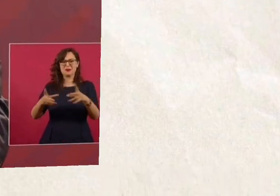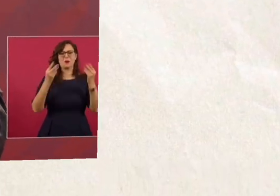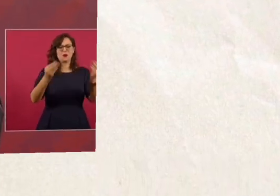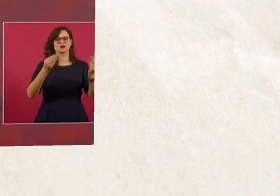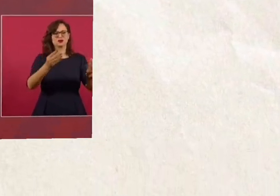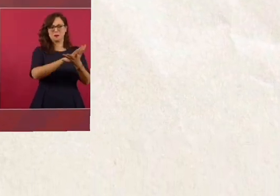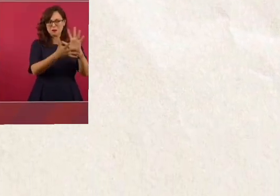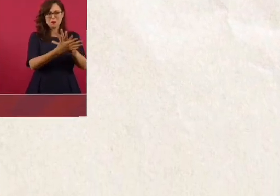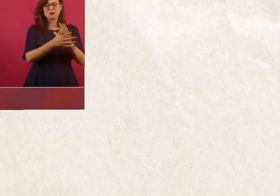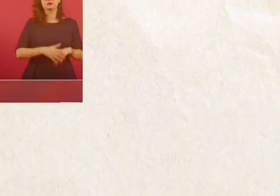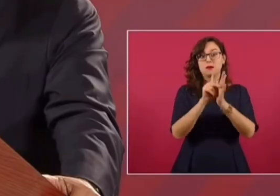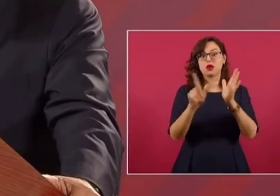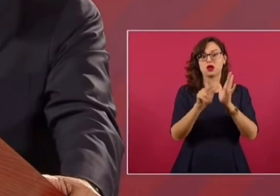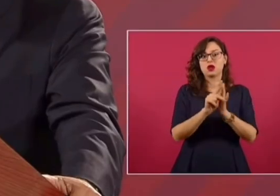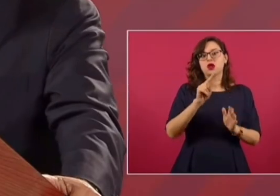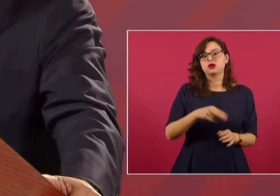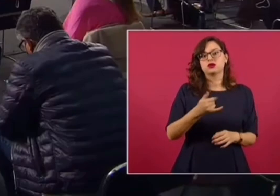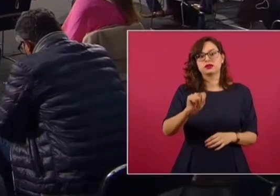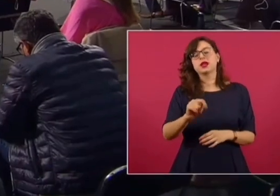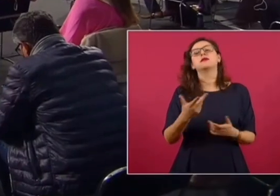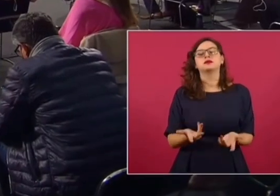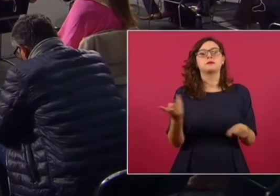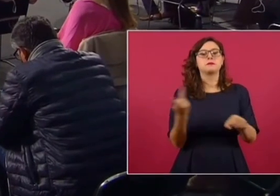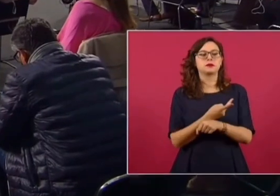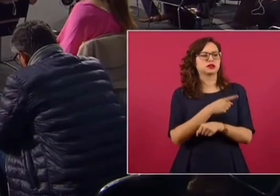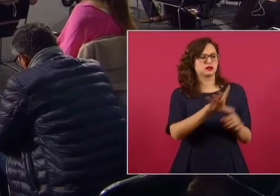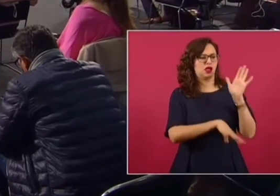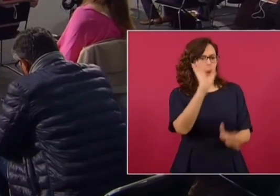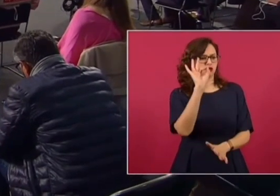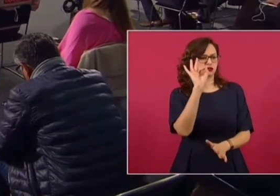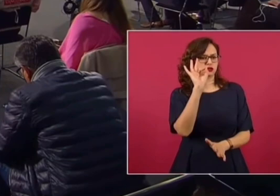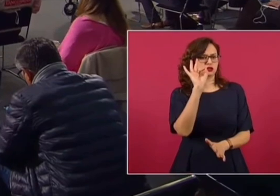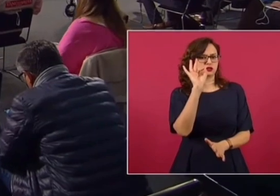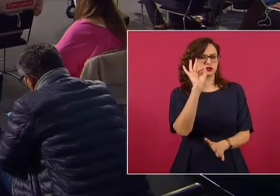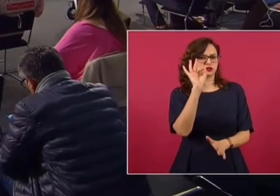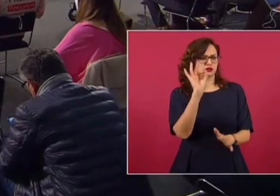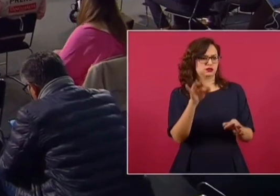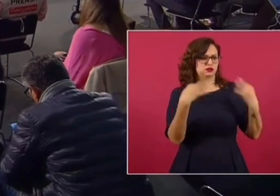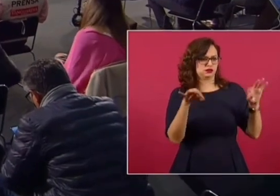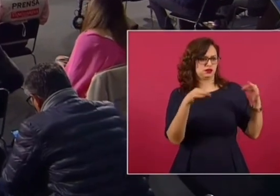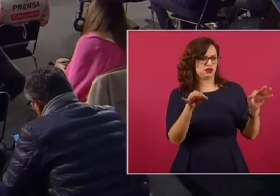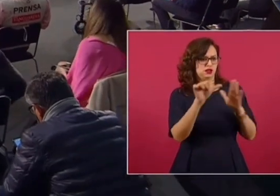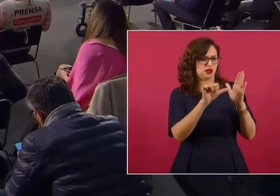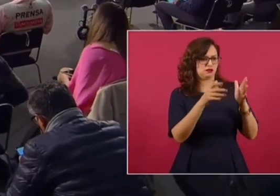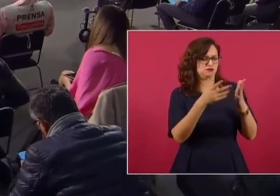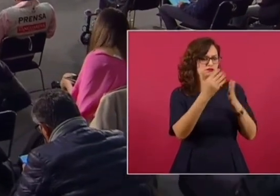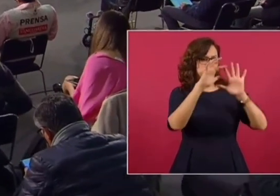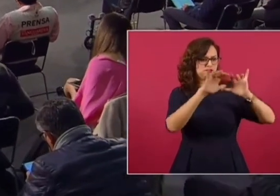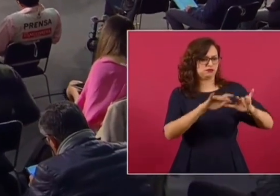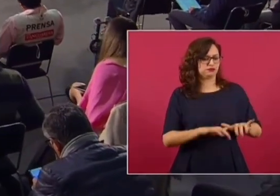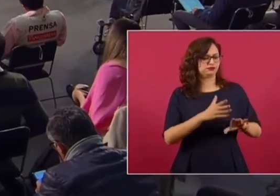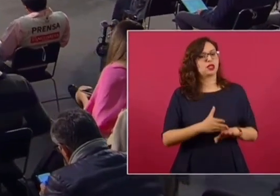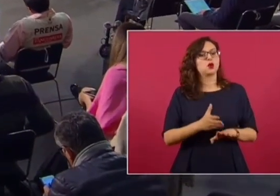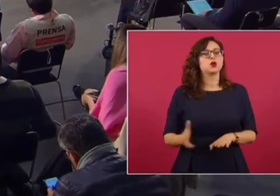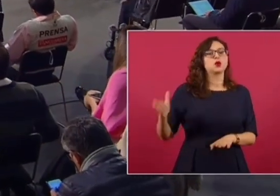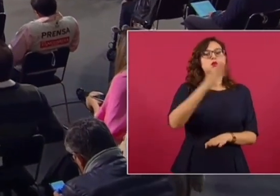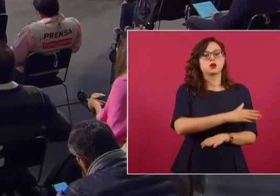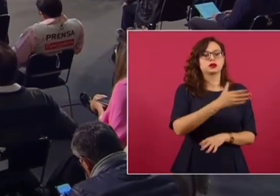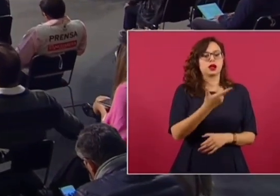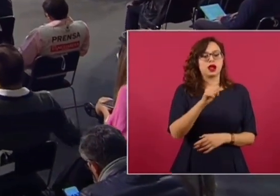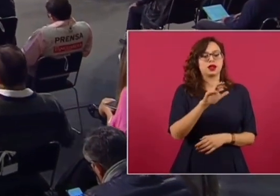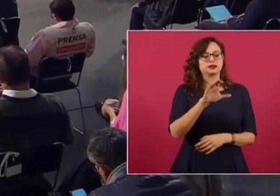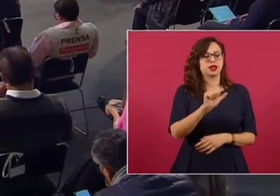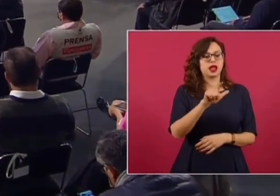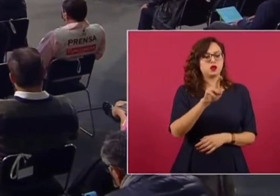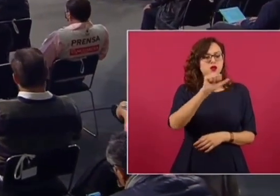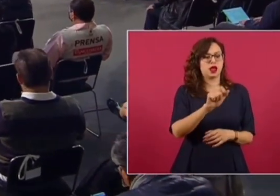yo del New York Times, no sé si encontraste el artículo de un periodista del New York Times cuando estaba este